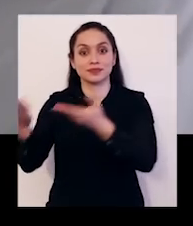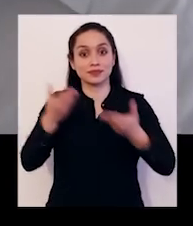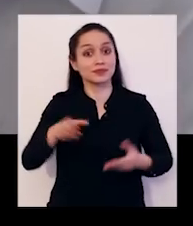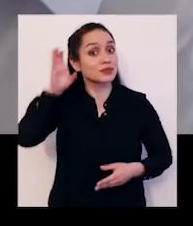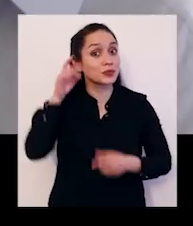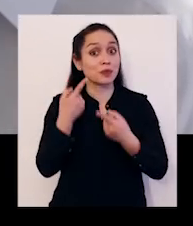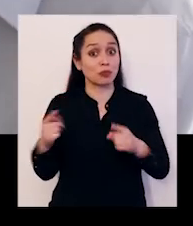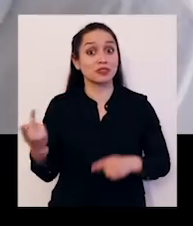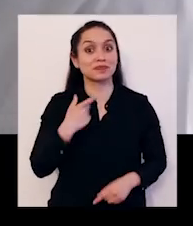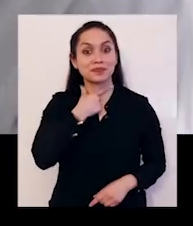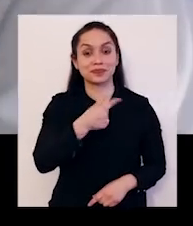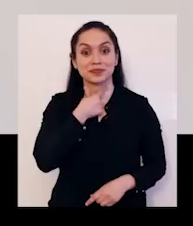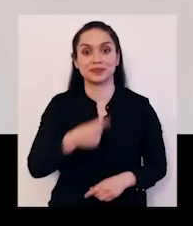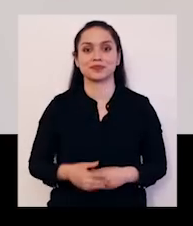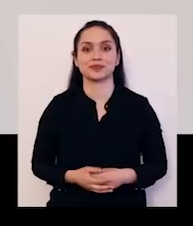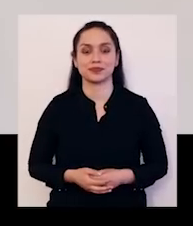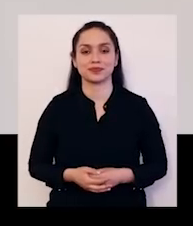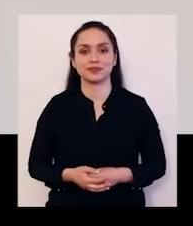Bienvenidos a escuchar lo que nos gusta.